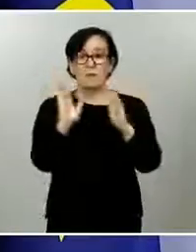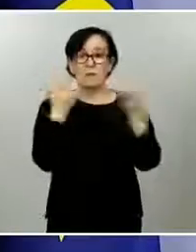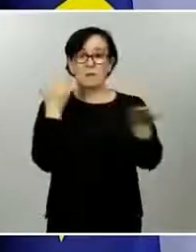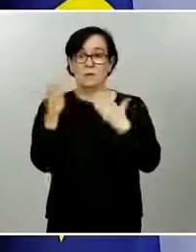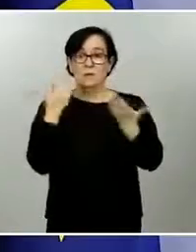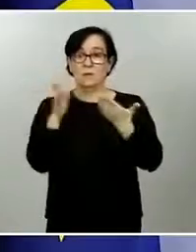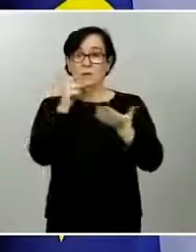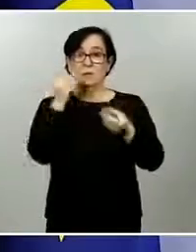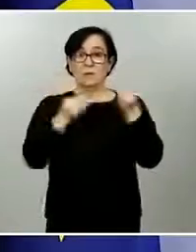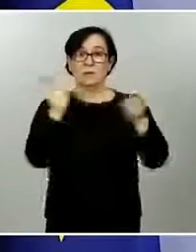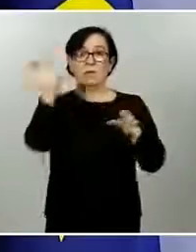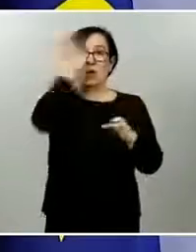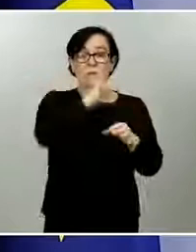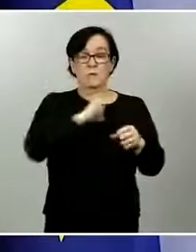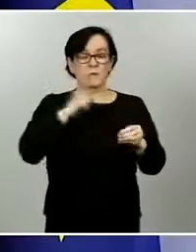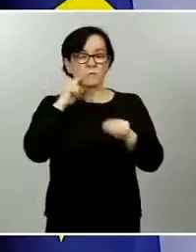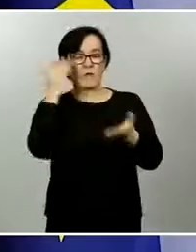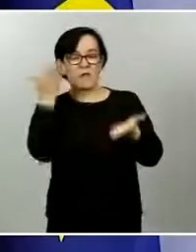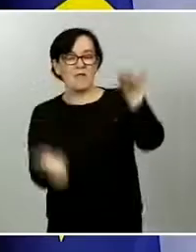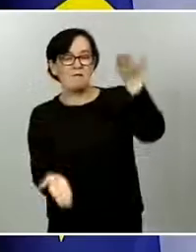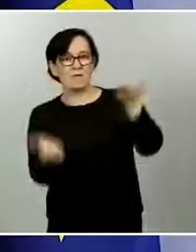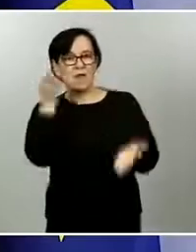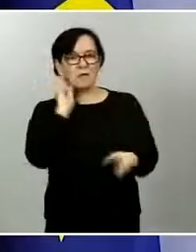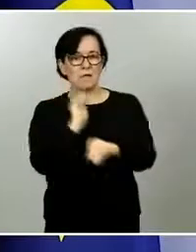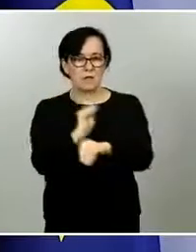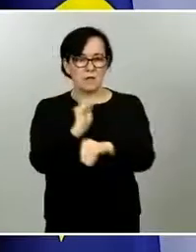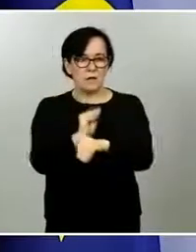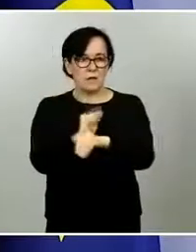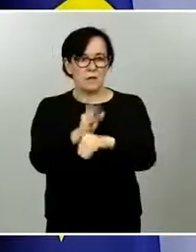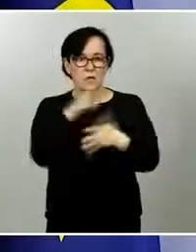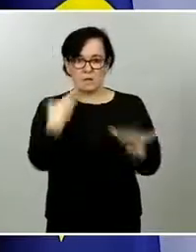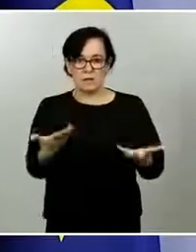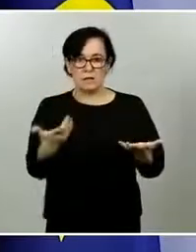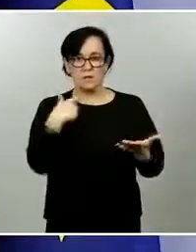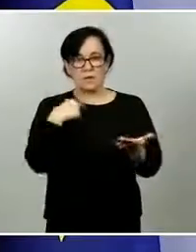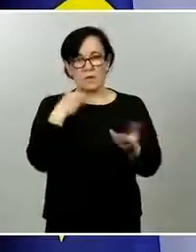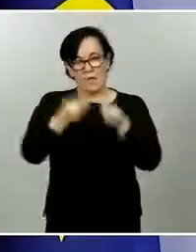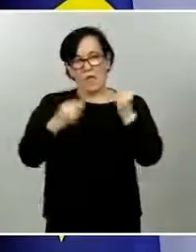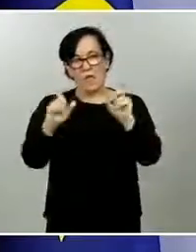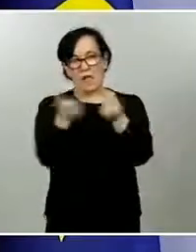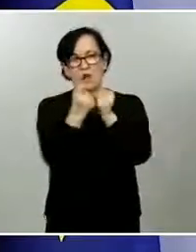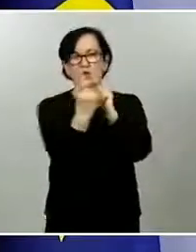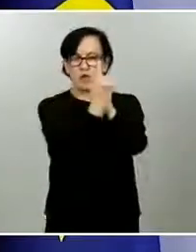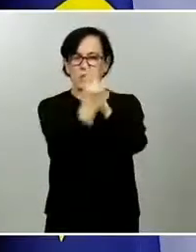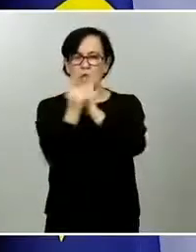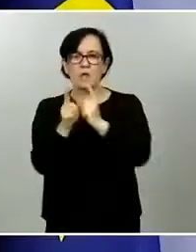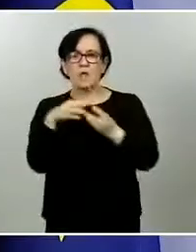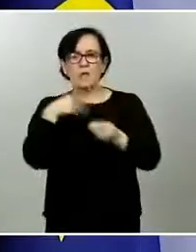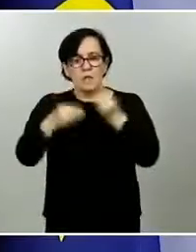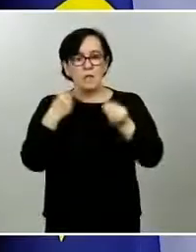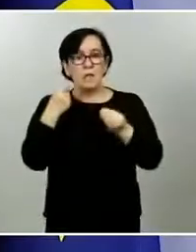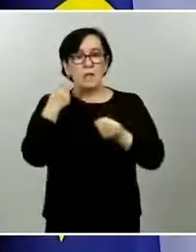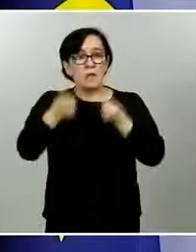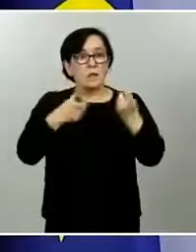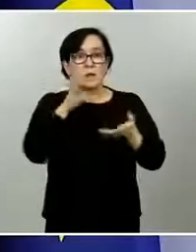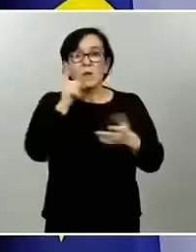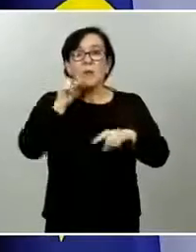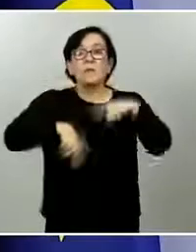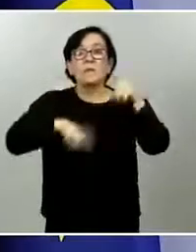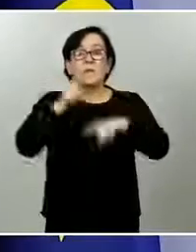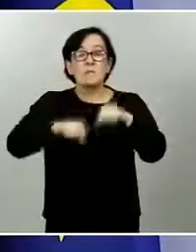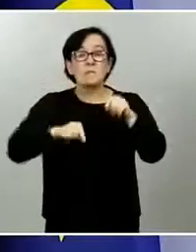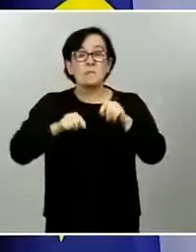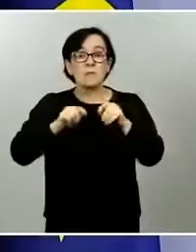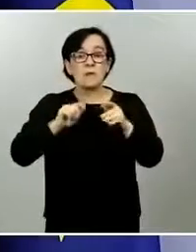revisar ningún informe analizamos y elaboramos los informes con la máxima pulcritud en base a las peticiones que nos traerán las comunidades autónomas